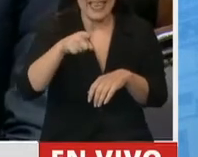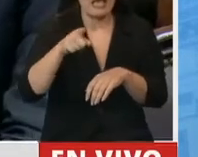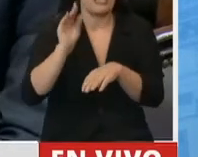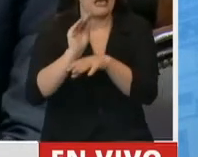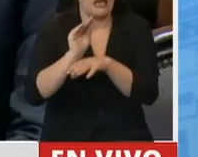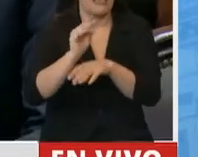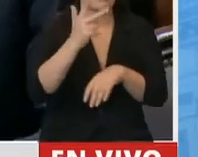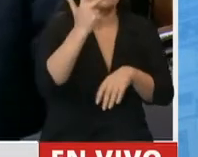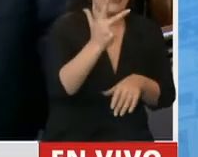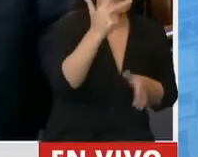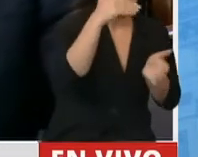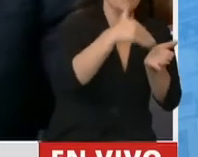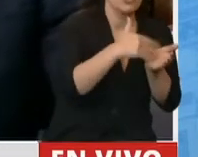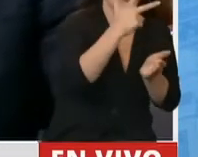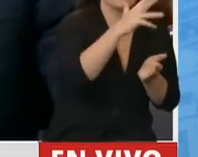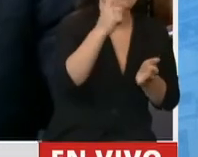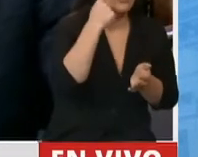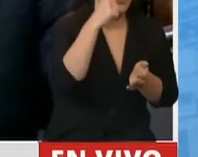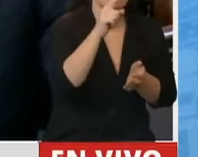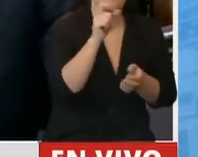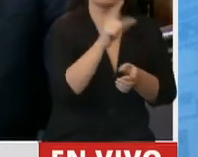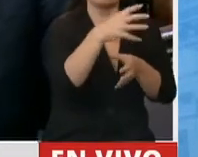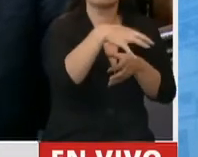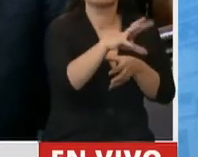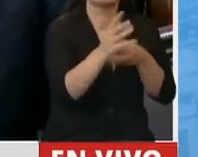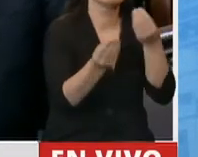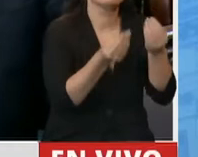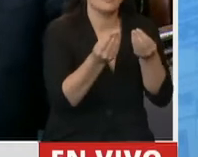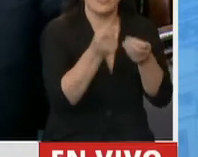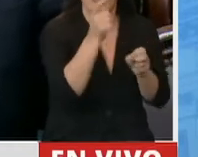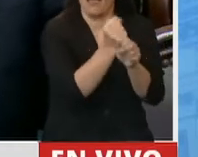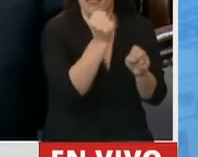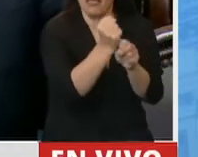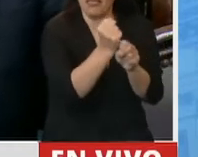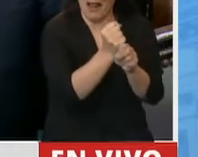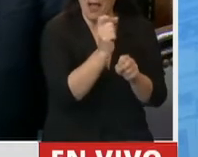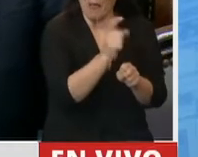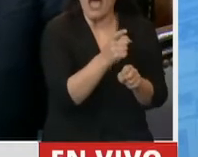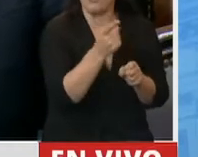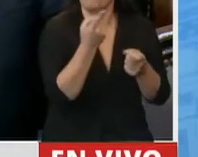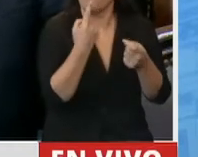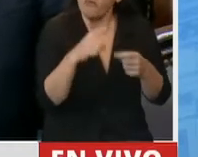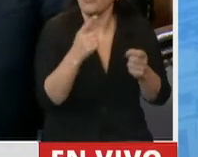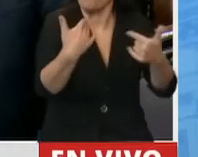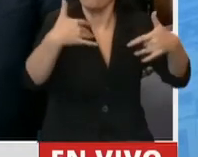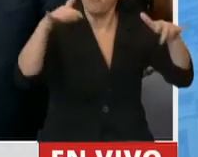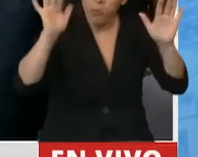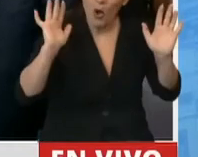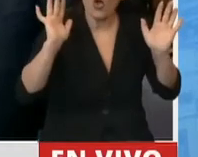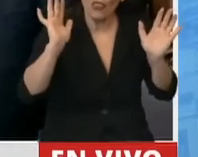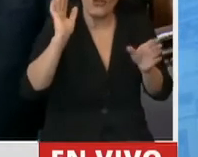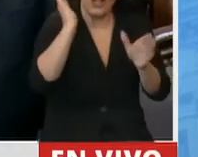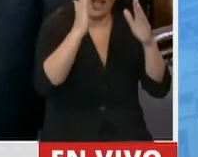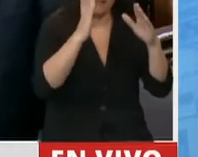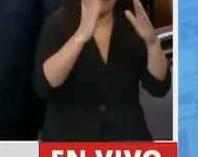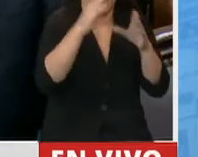3.300.000 se dedican a tareas que podrían ser realizadas desde